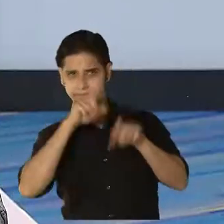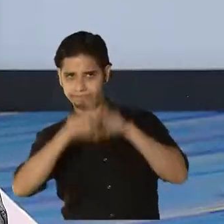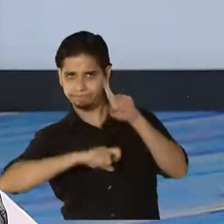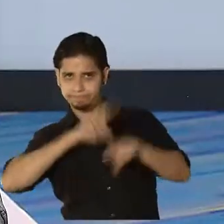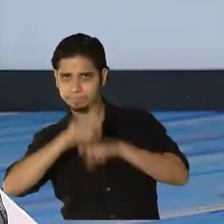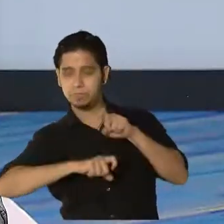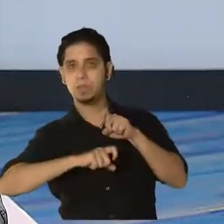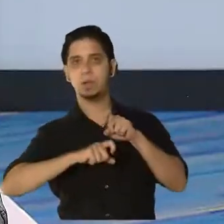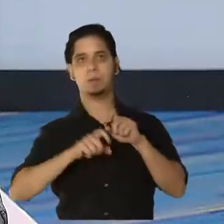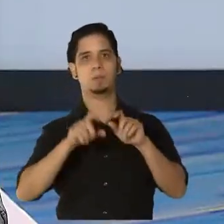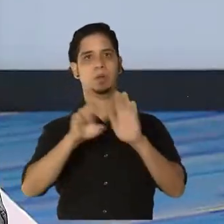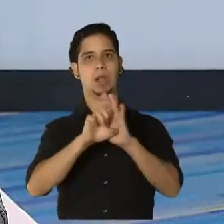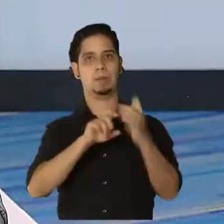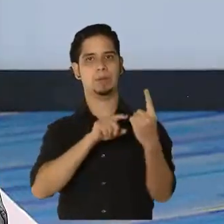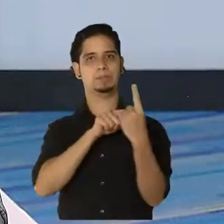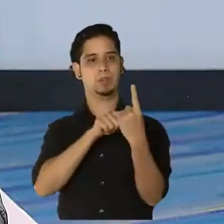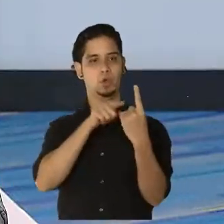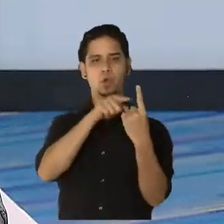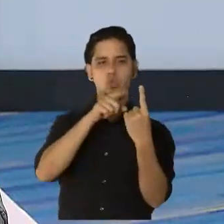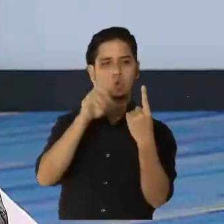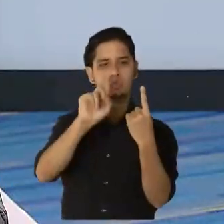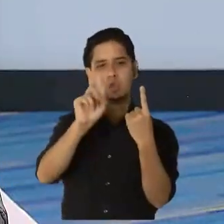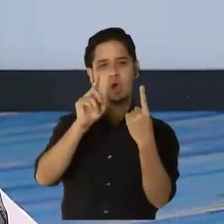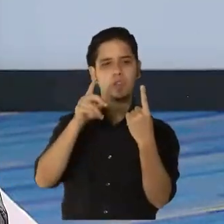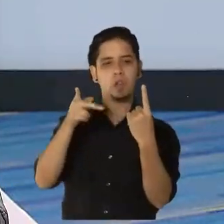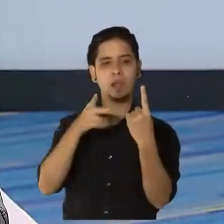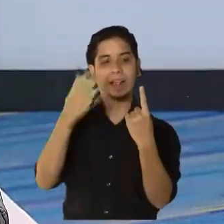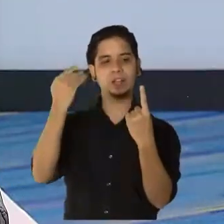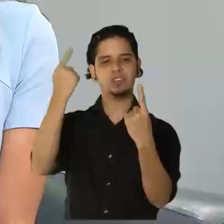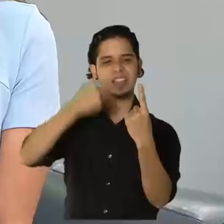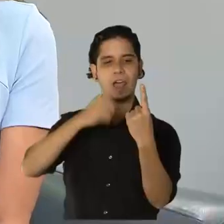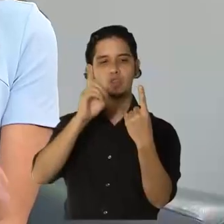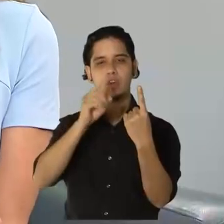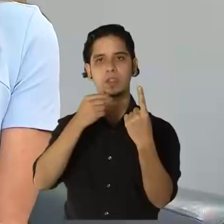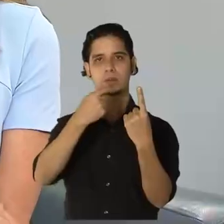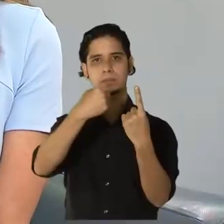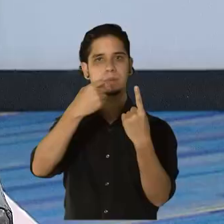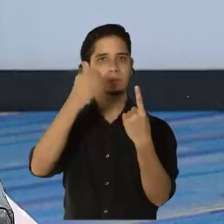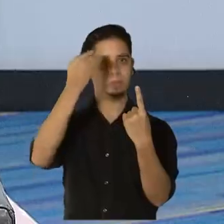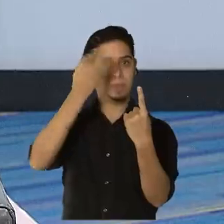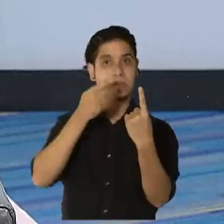necesito preguntarle a una persona su exposición de los últimos 14 días. Y que le diga la verdad.